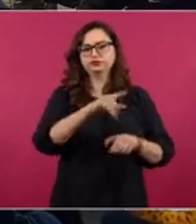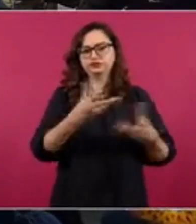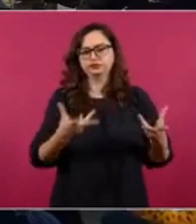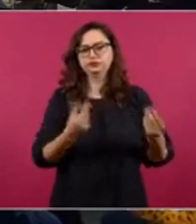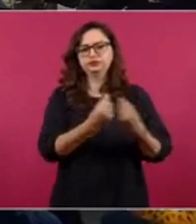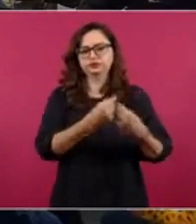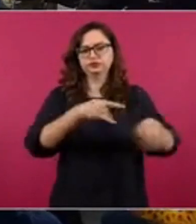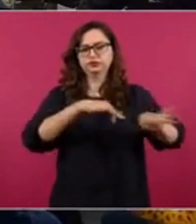Básicamente es eso.